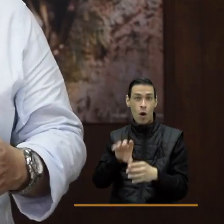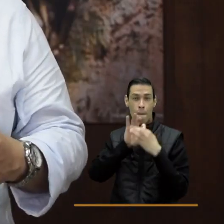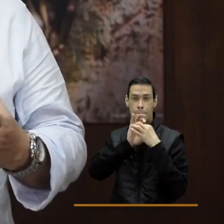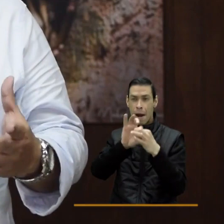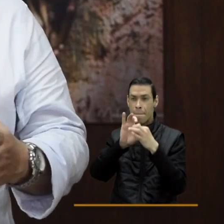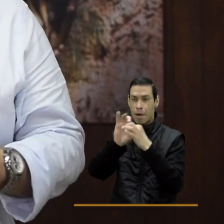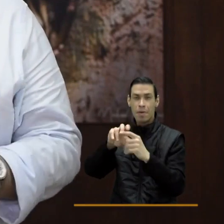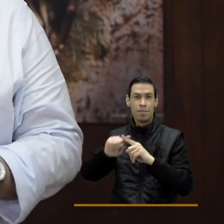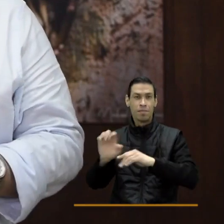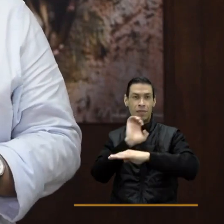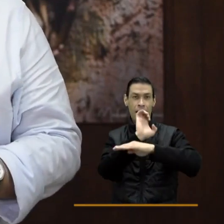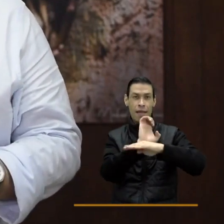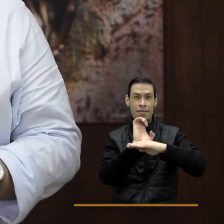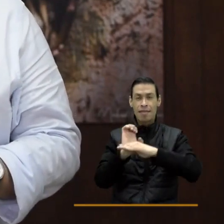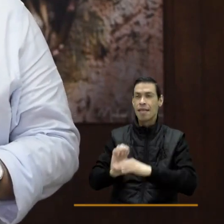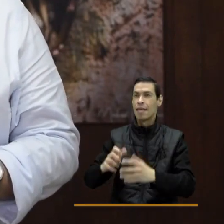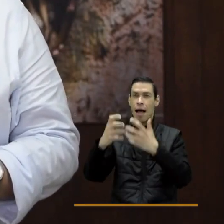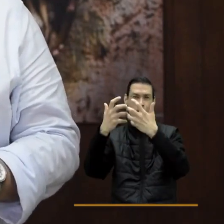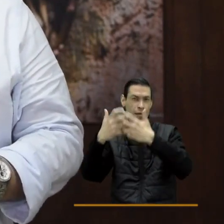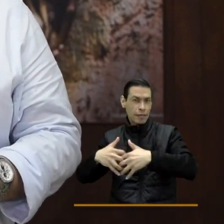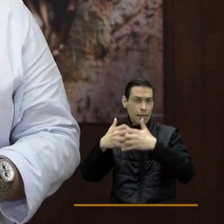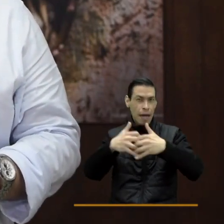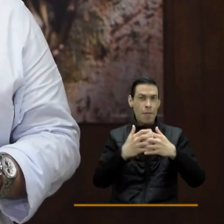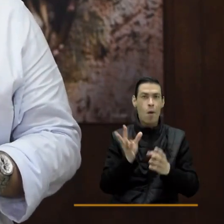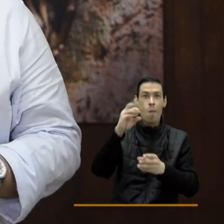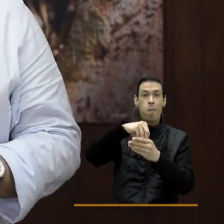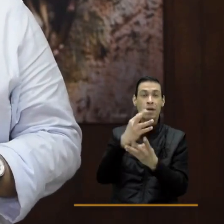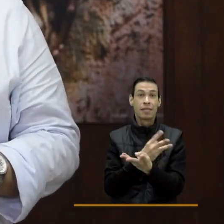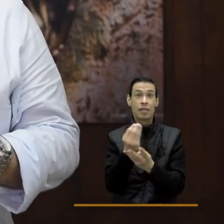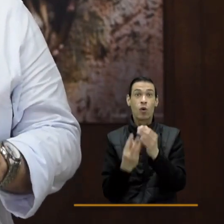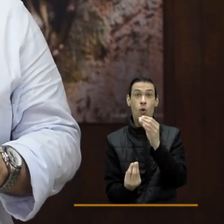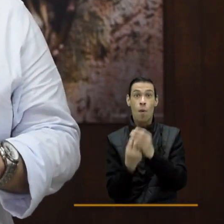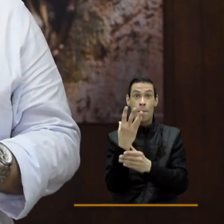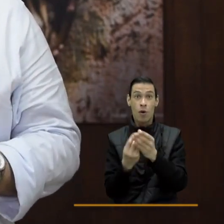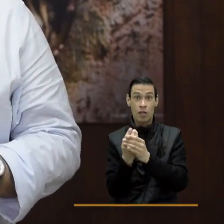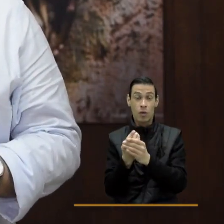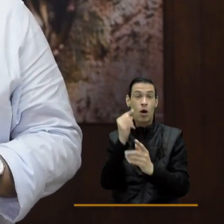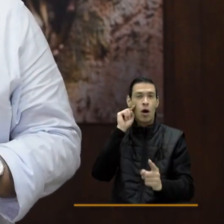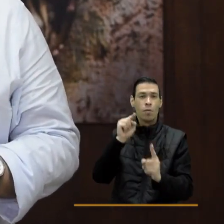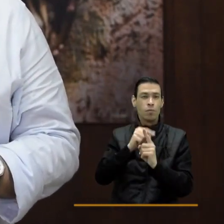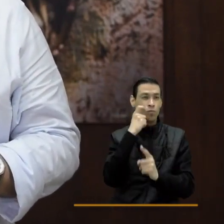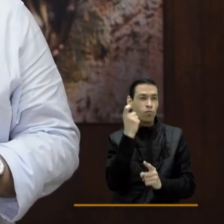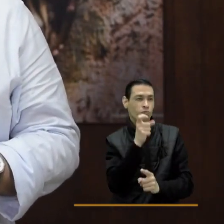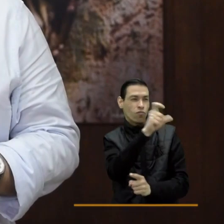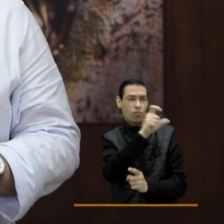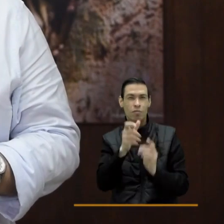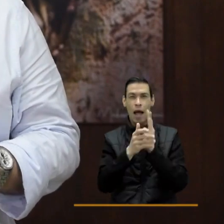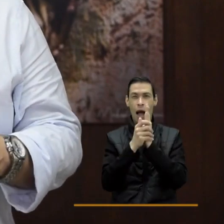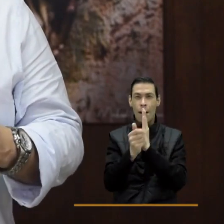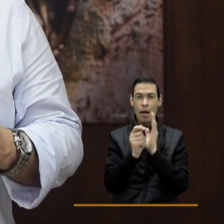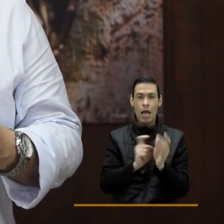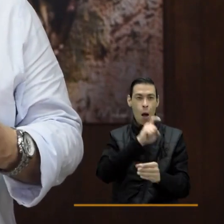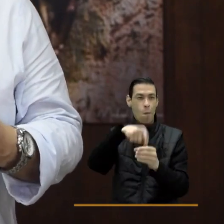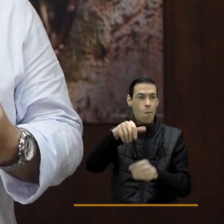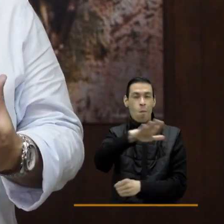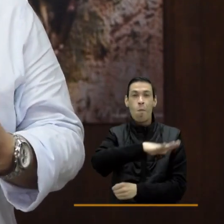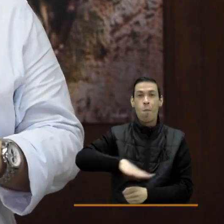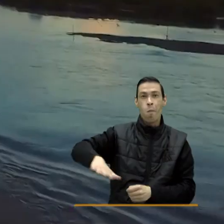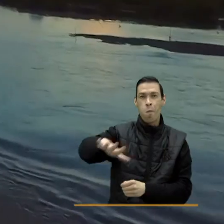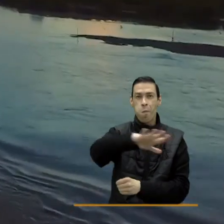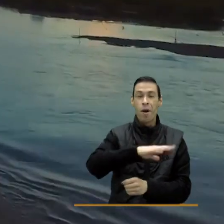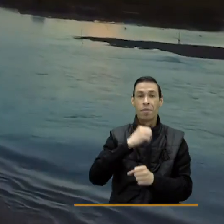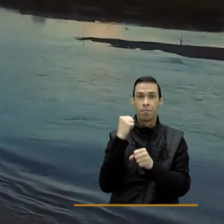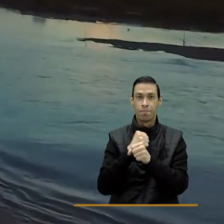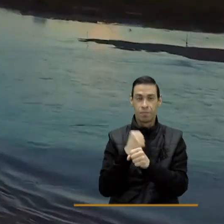las entidades, las empresas y el sector productivo para cualificar y encontrar el mejor talento humano en la región, con quienes se han